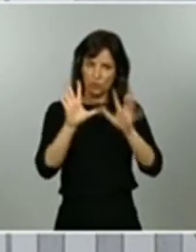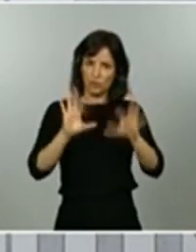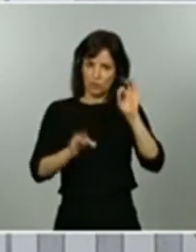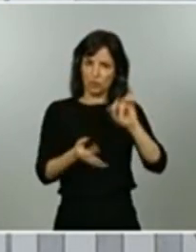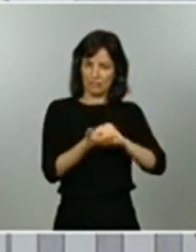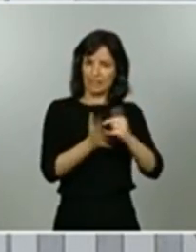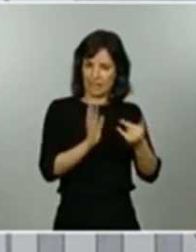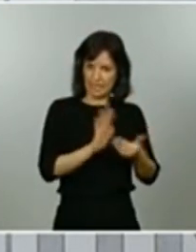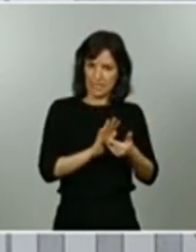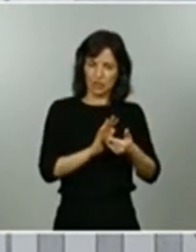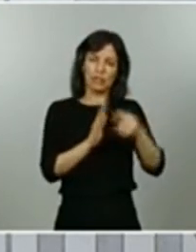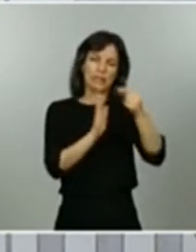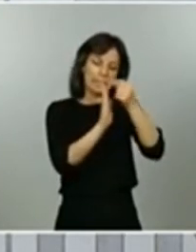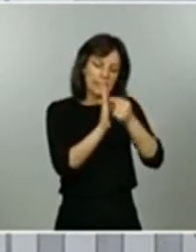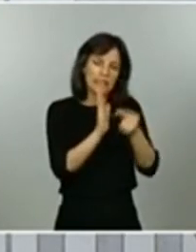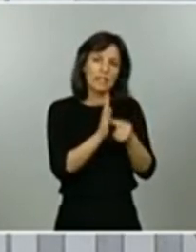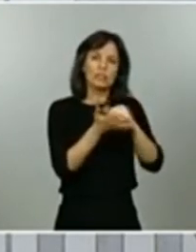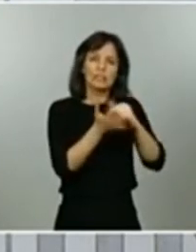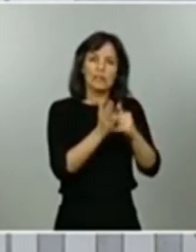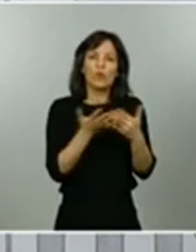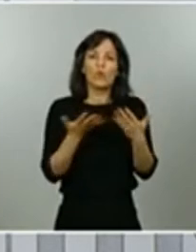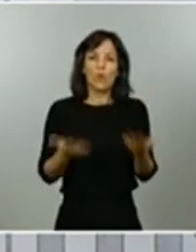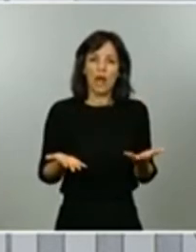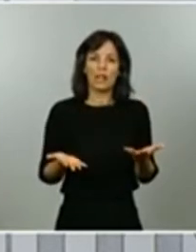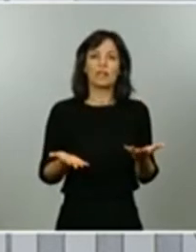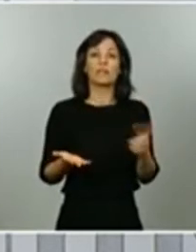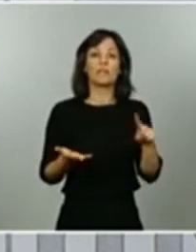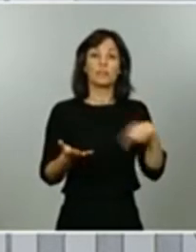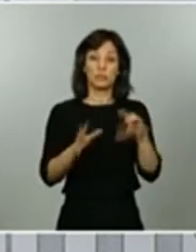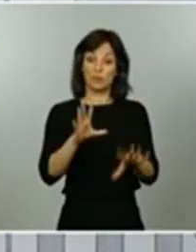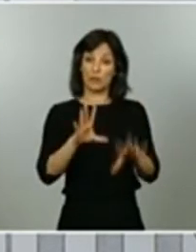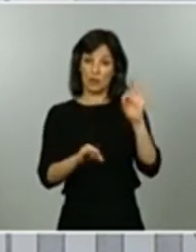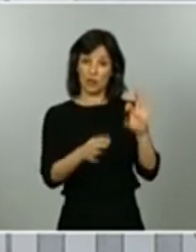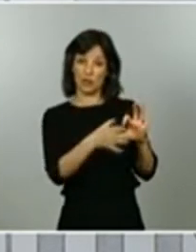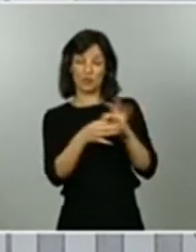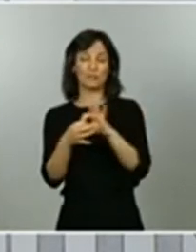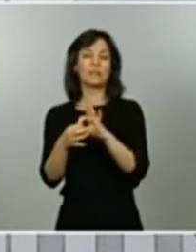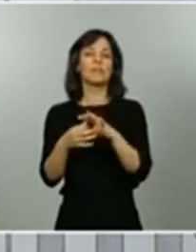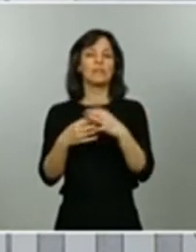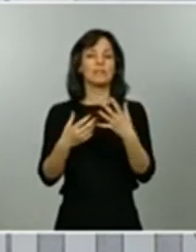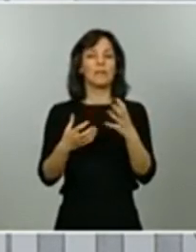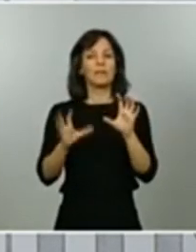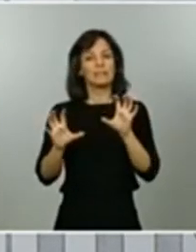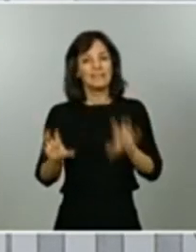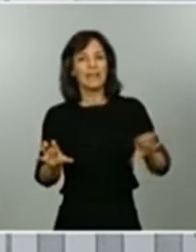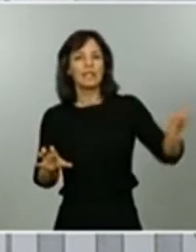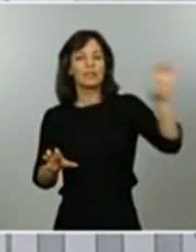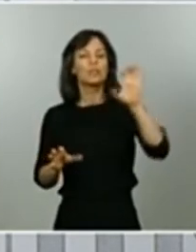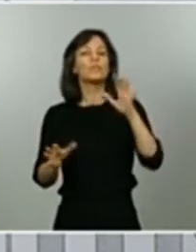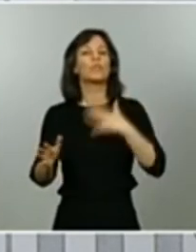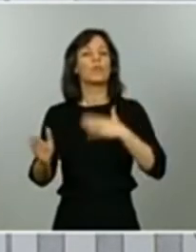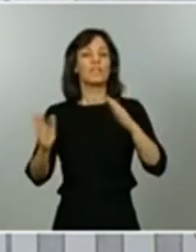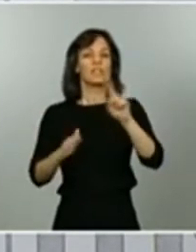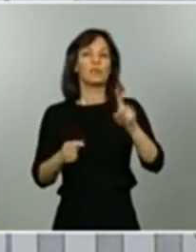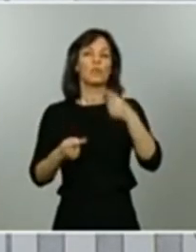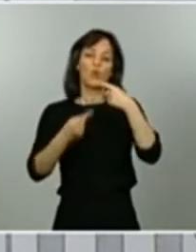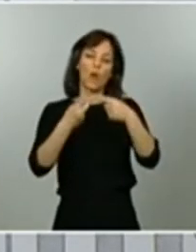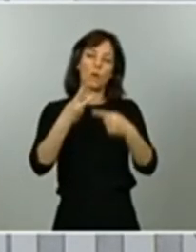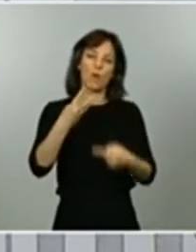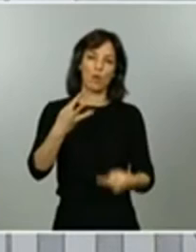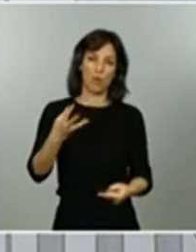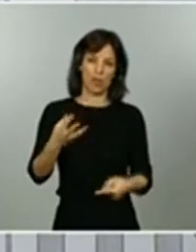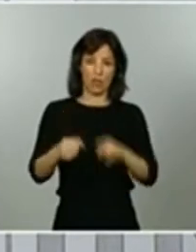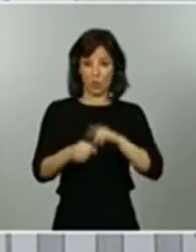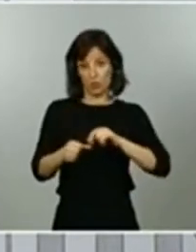técnicos en base a los cuales han tomado nuestras decisiones y el conjunto de territorios que van a poder progresar a partir del lunes a fase